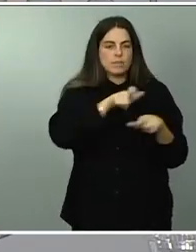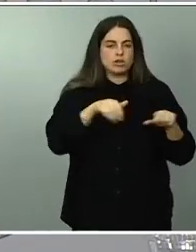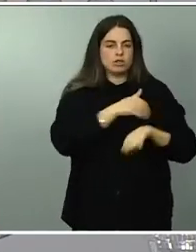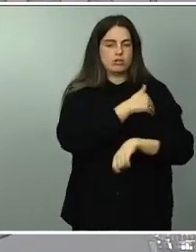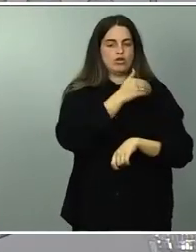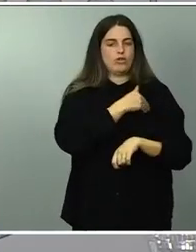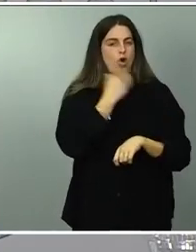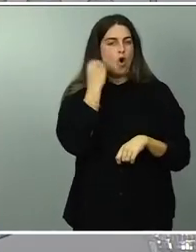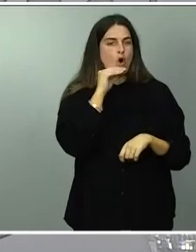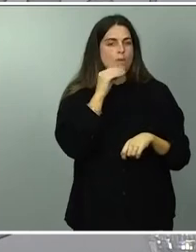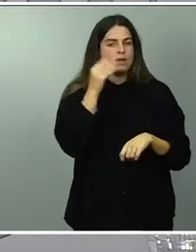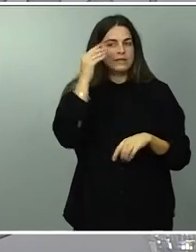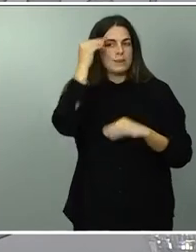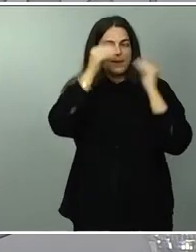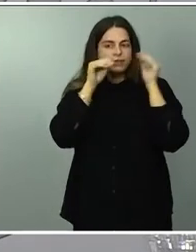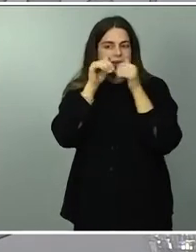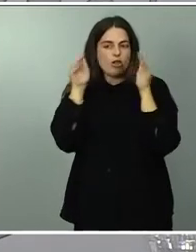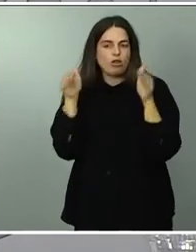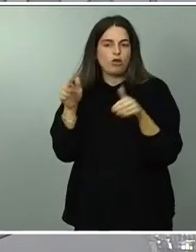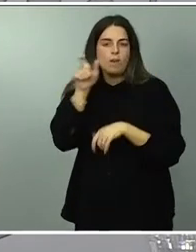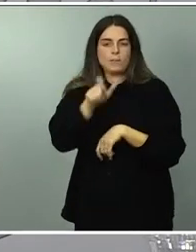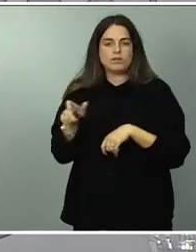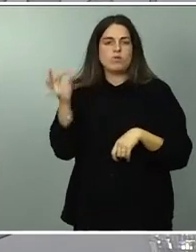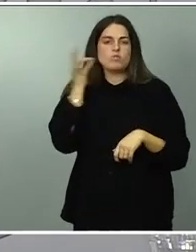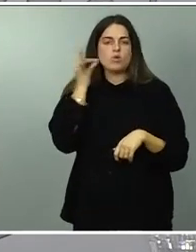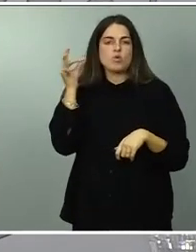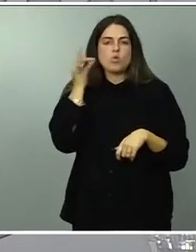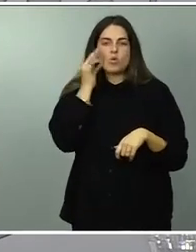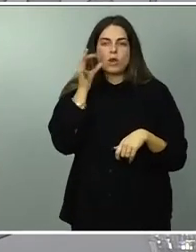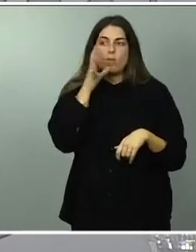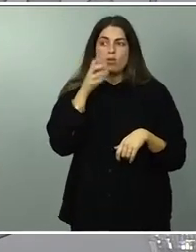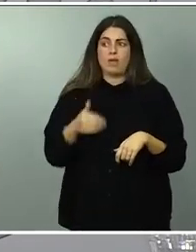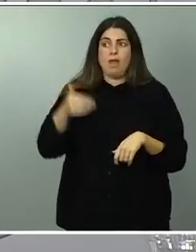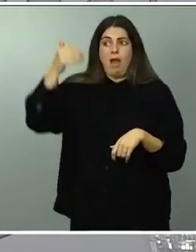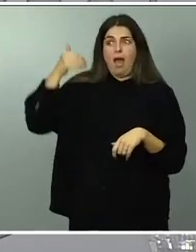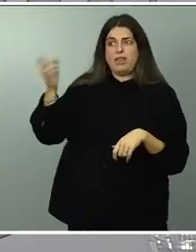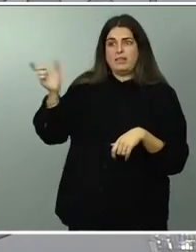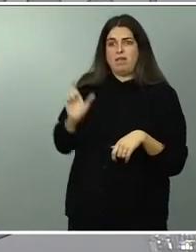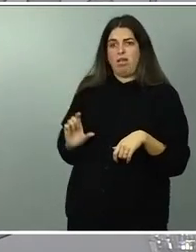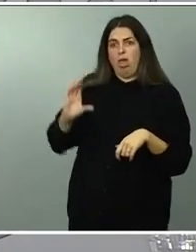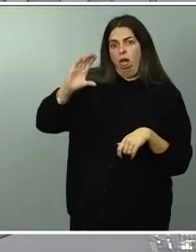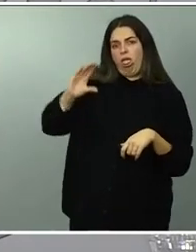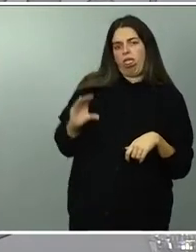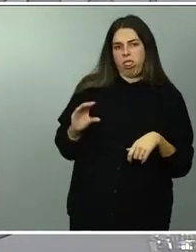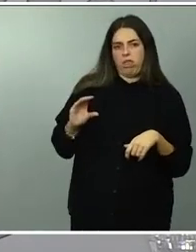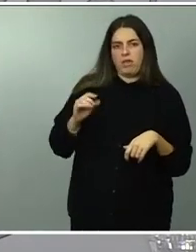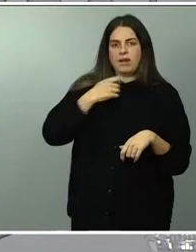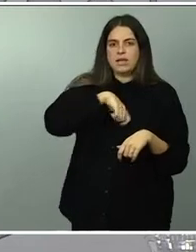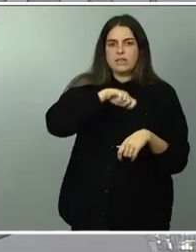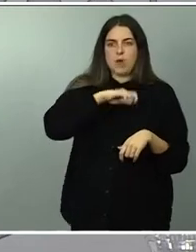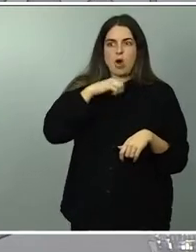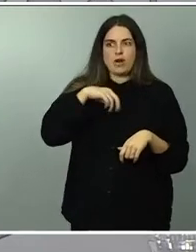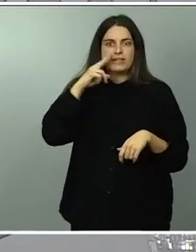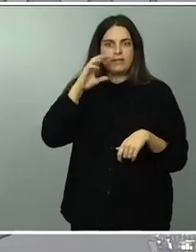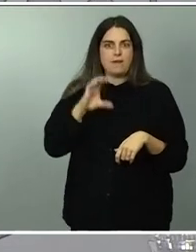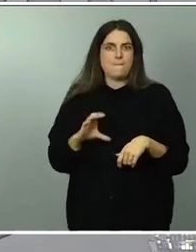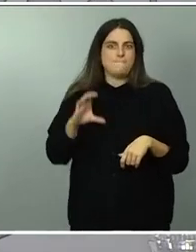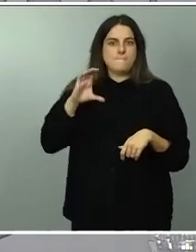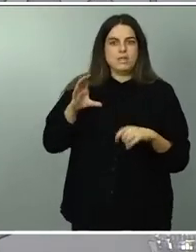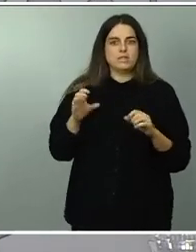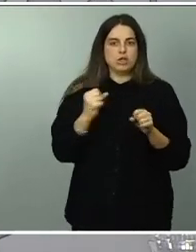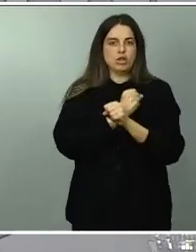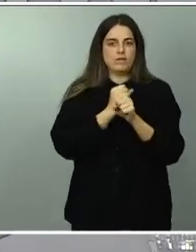mujeres en su mayoría que percibían los peores salarios o los salarios más bajos en nuestro país y que ahora lo van a ver revalorizado seguiremos trabajando